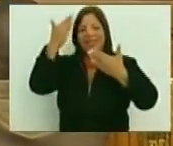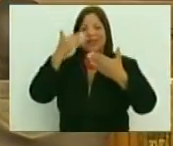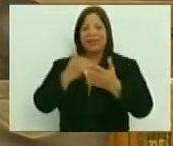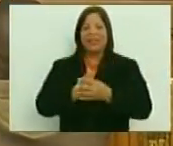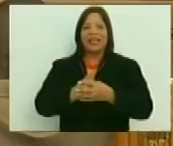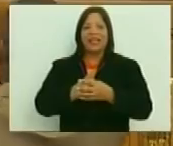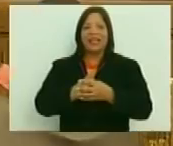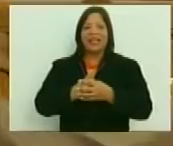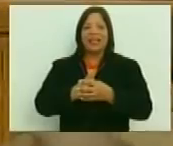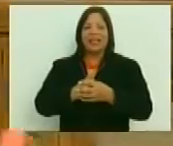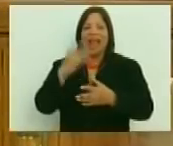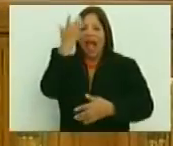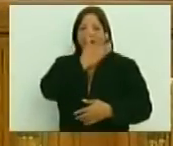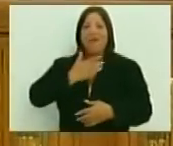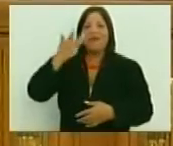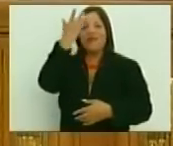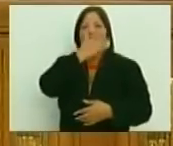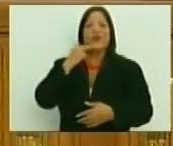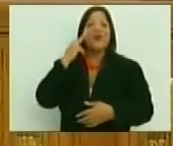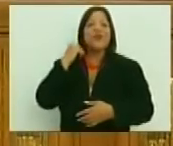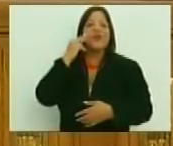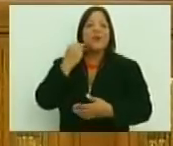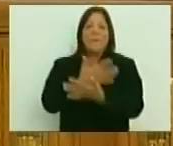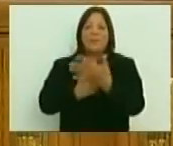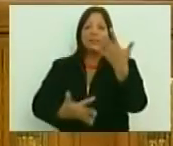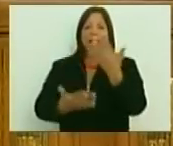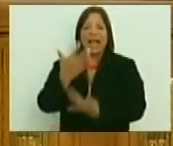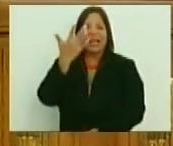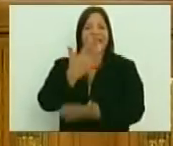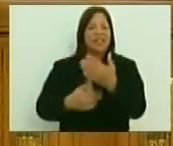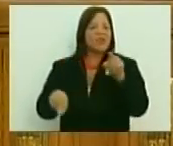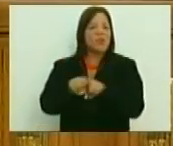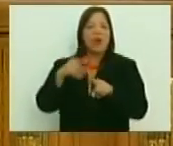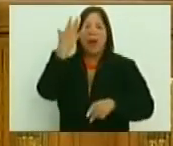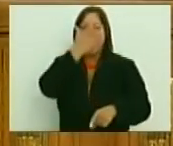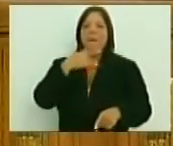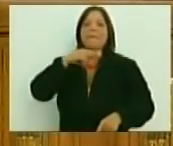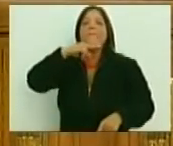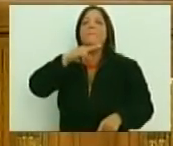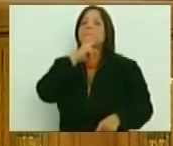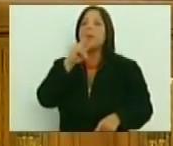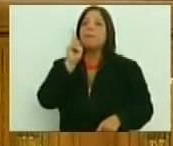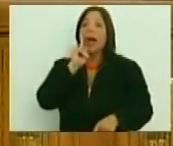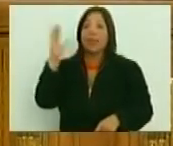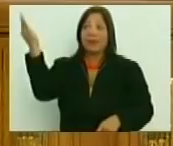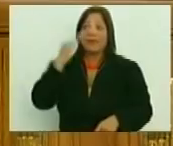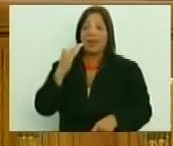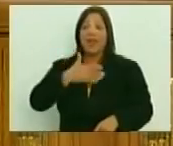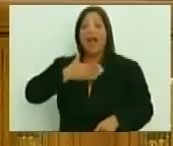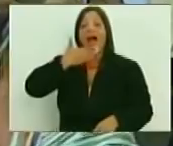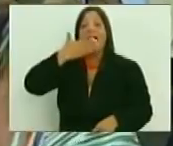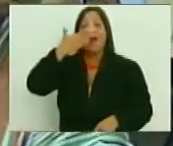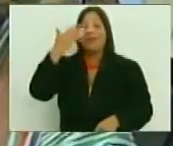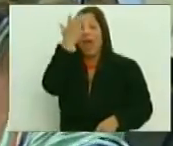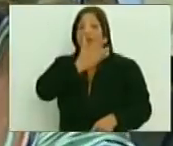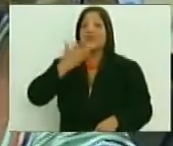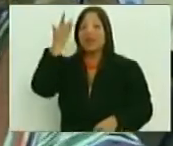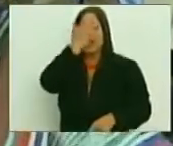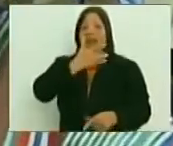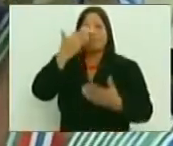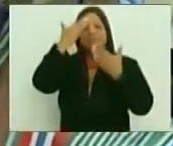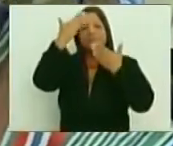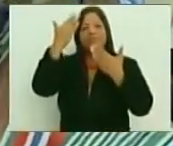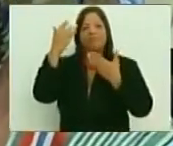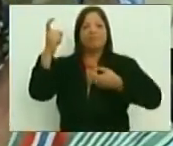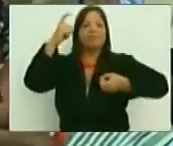también a los afro-venezolanos, porque en mi sangre está mi madre que venía de Etiopía. Así que, por favor,